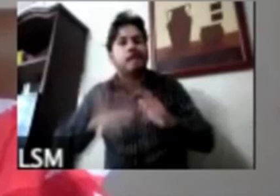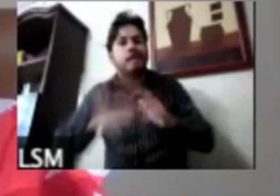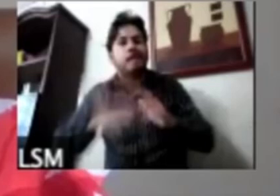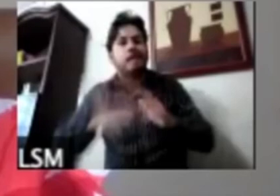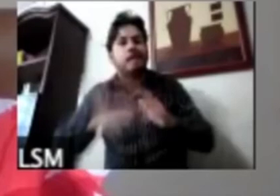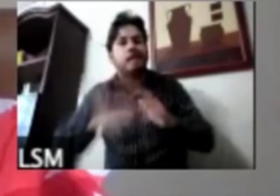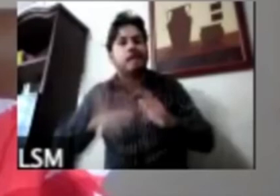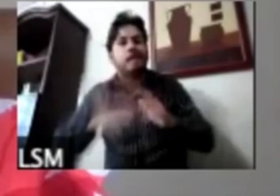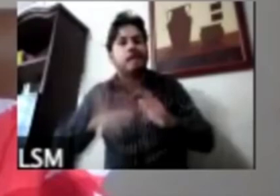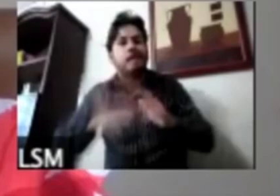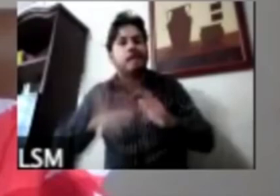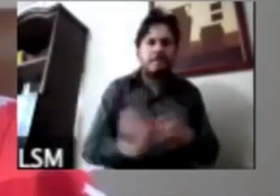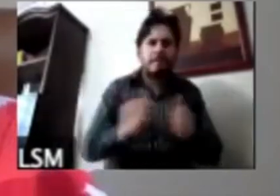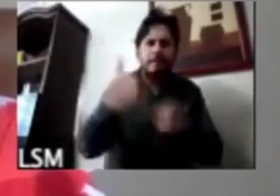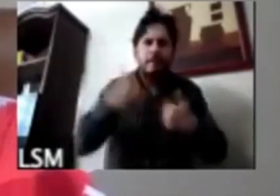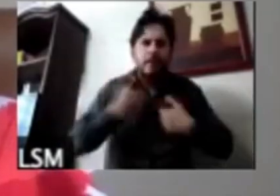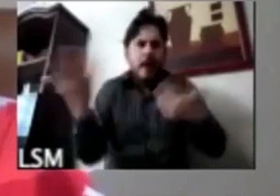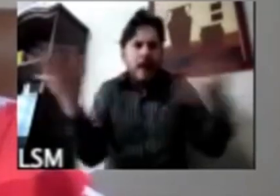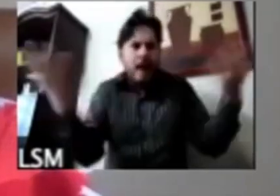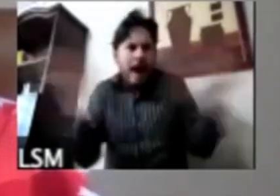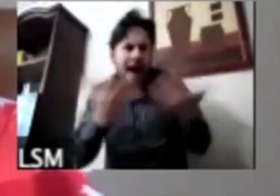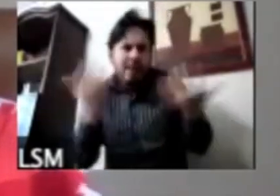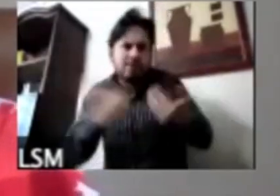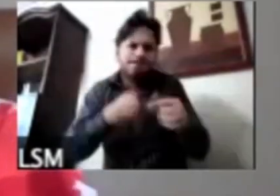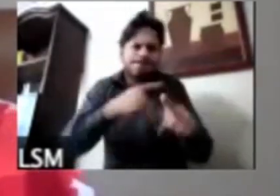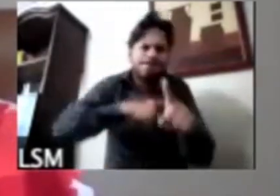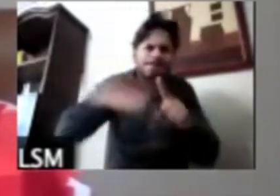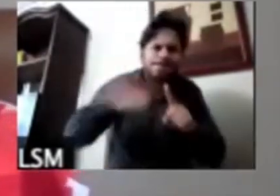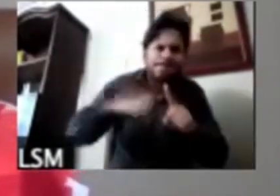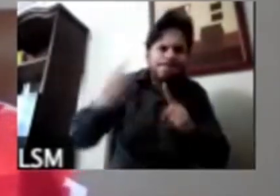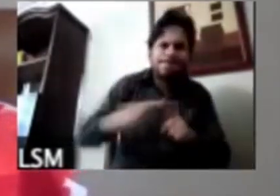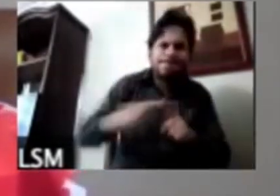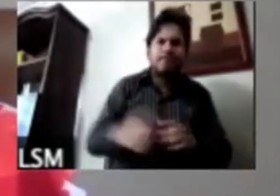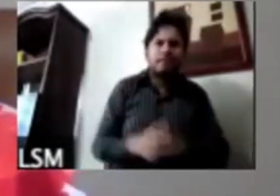tardar mucho tiempo para que se recupere